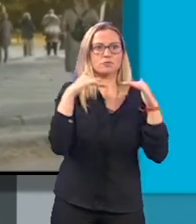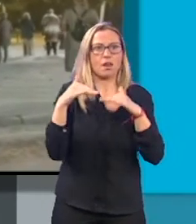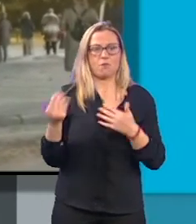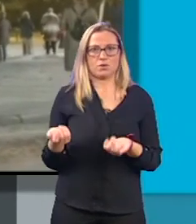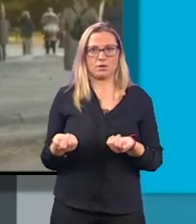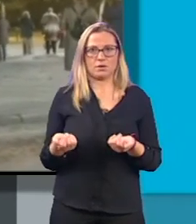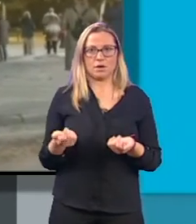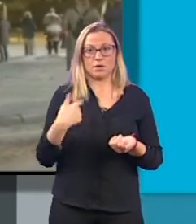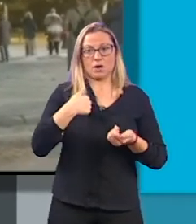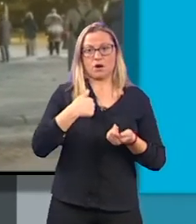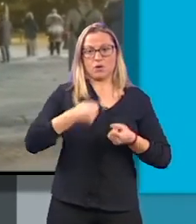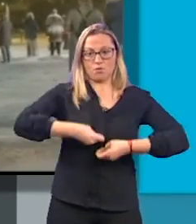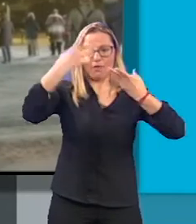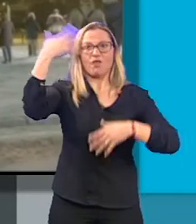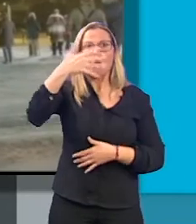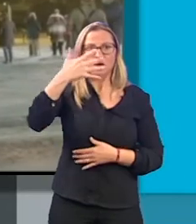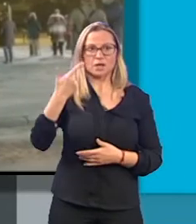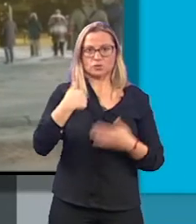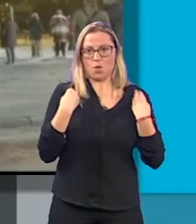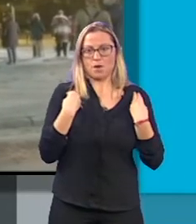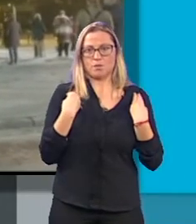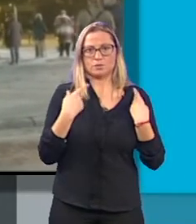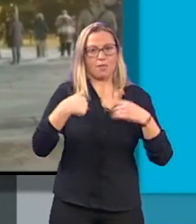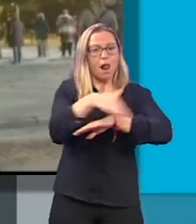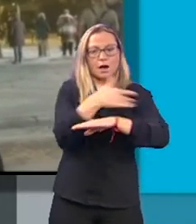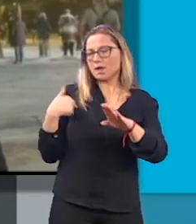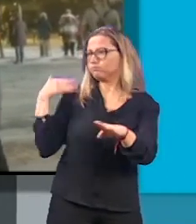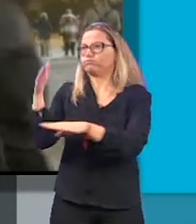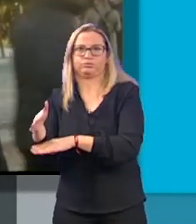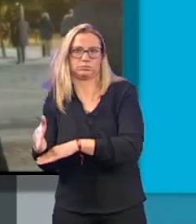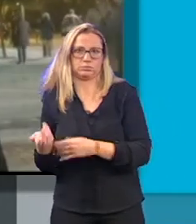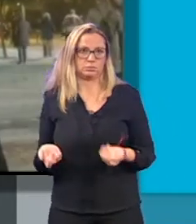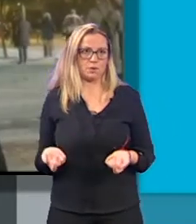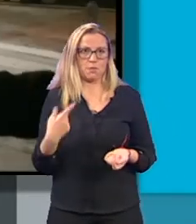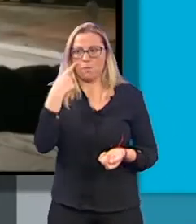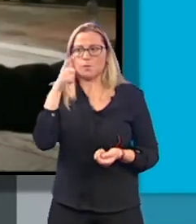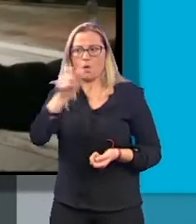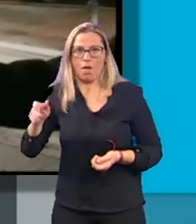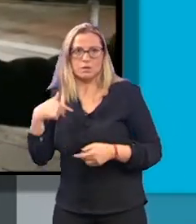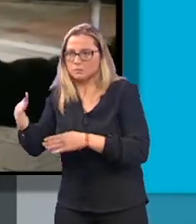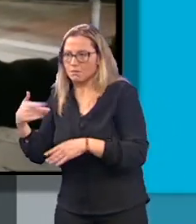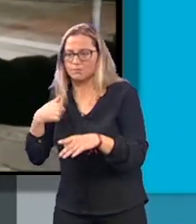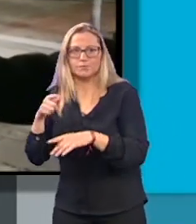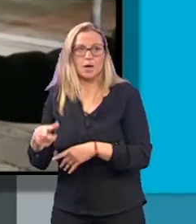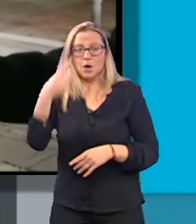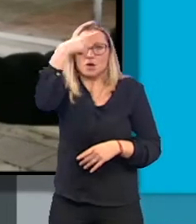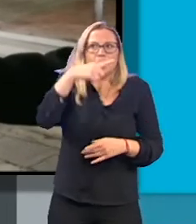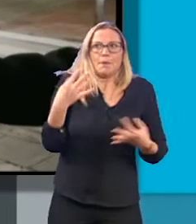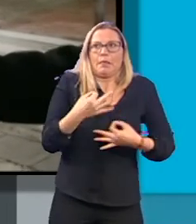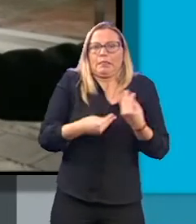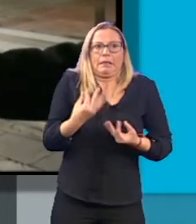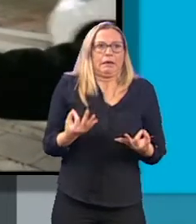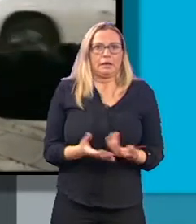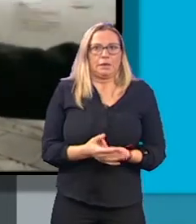y como vivimos en un quinto, pues hemos decidido salir a la calle, ya que había mucha gente fuera. No sabíamos qué hacer exactamente,